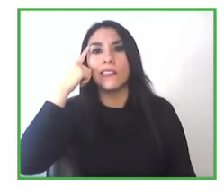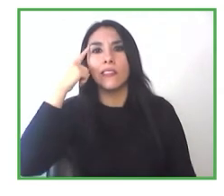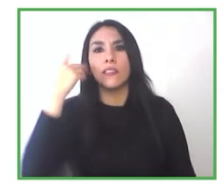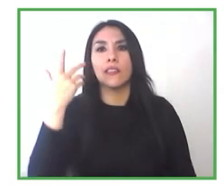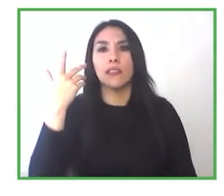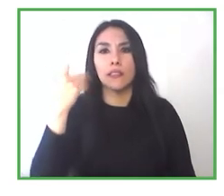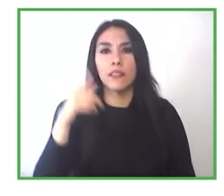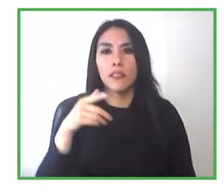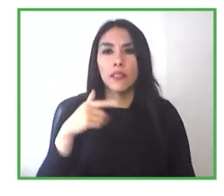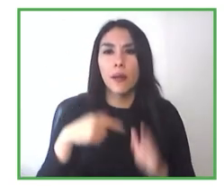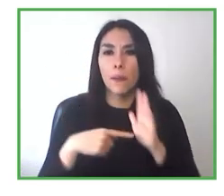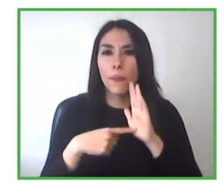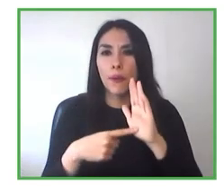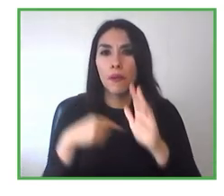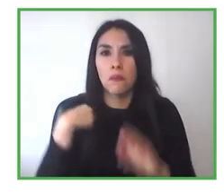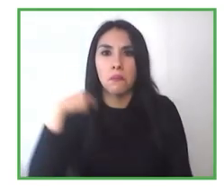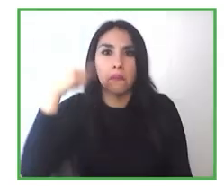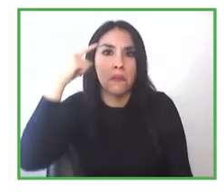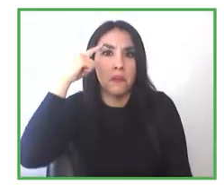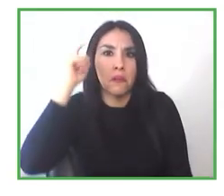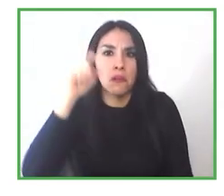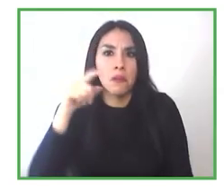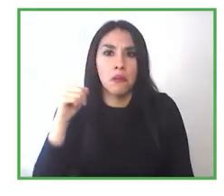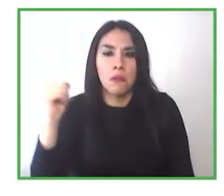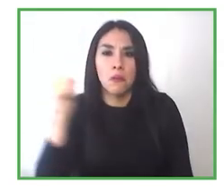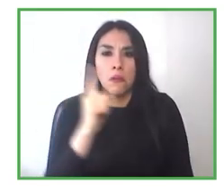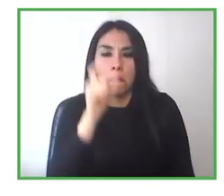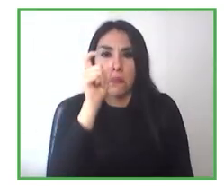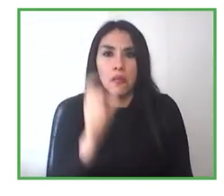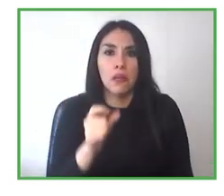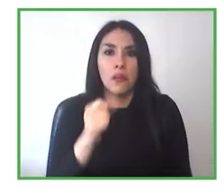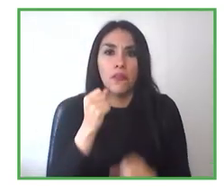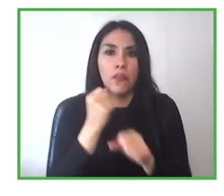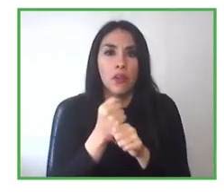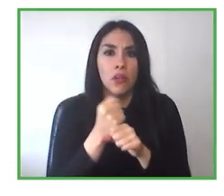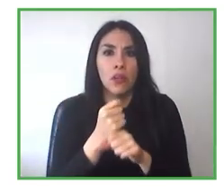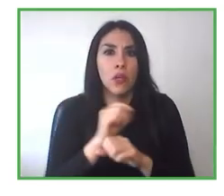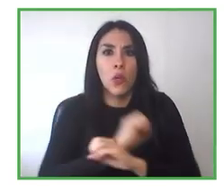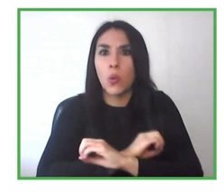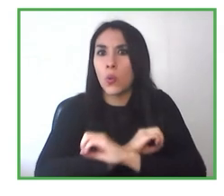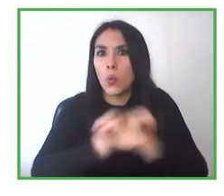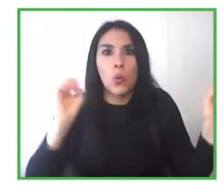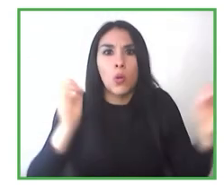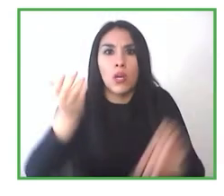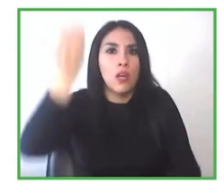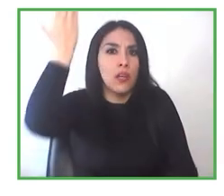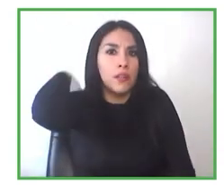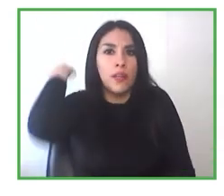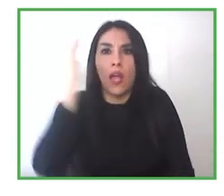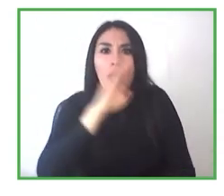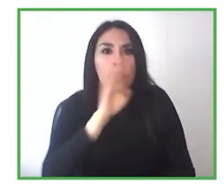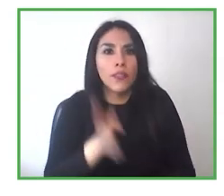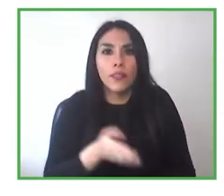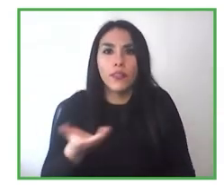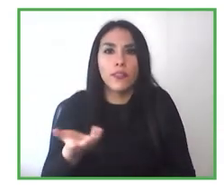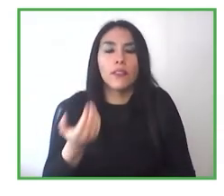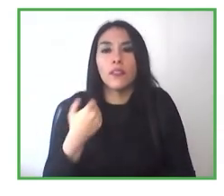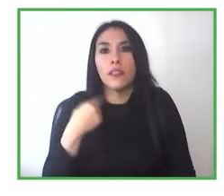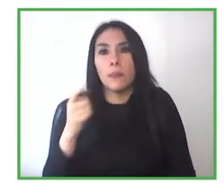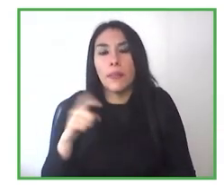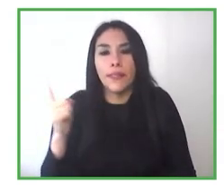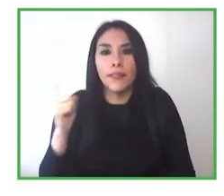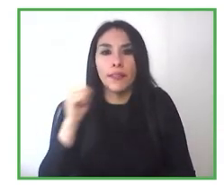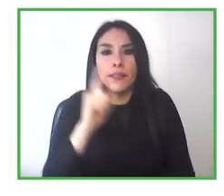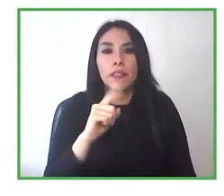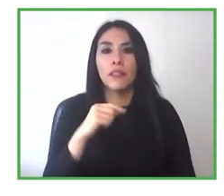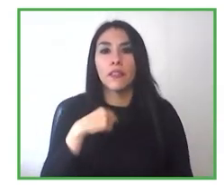que nunca han tenido, como para poder incluir, a una persona con discapacidad, o ver también, desde los